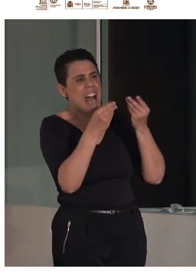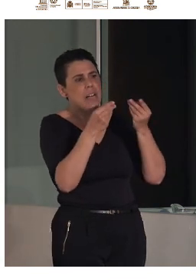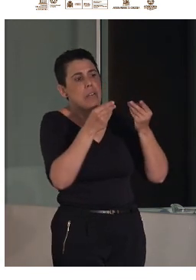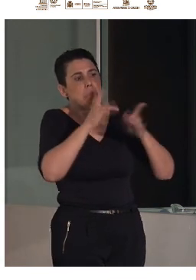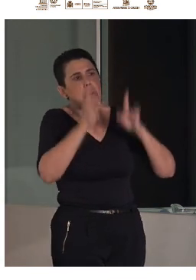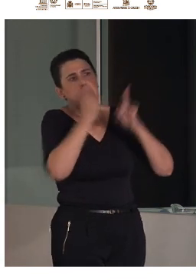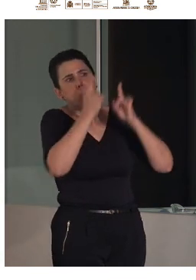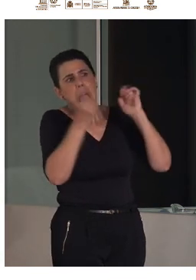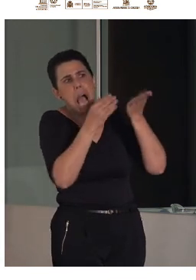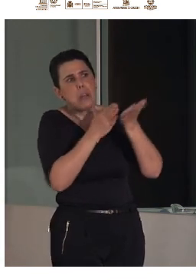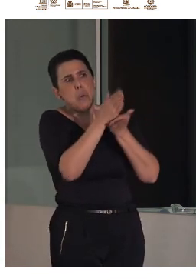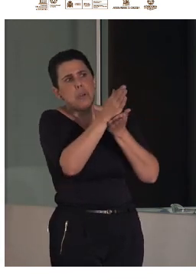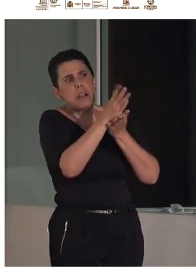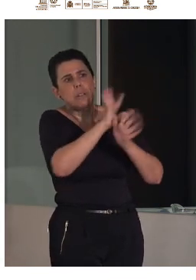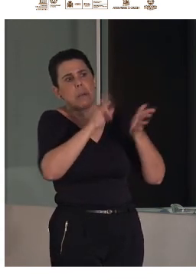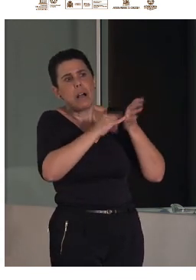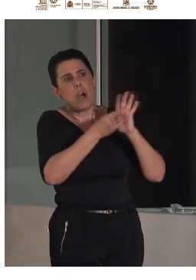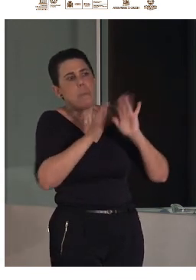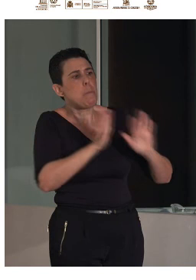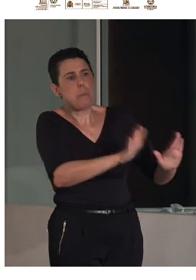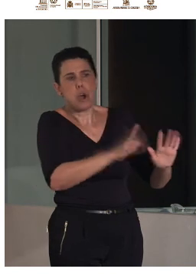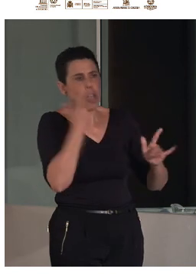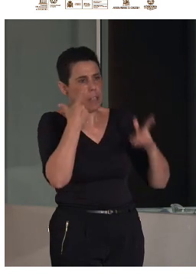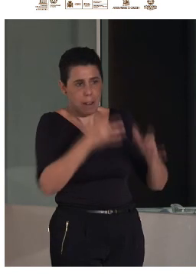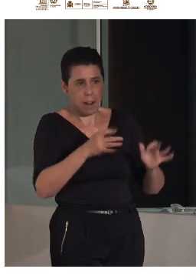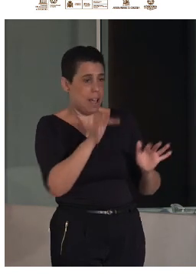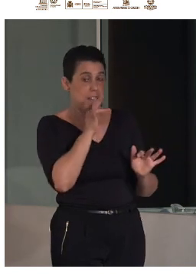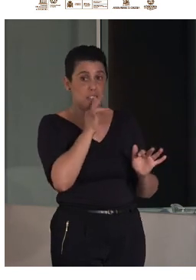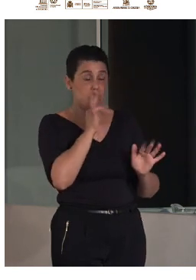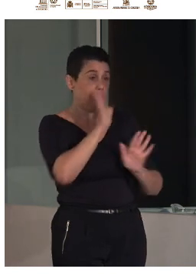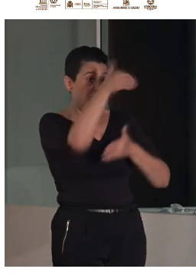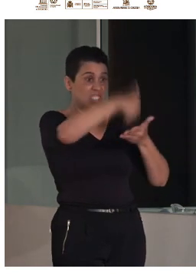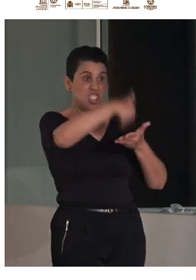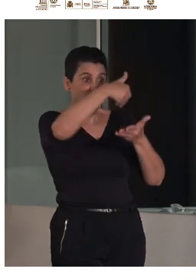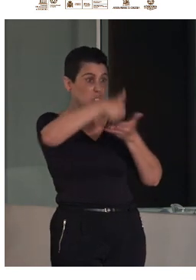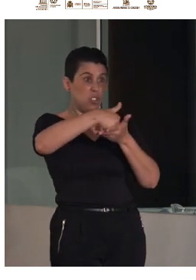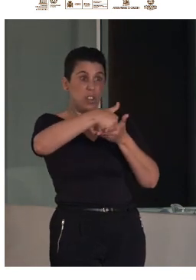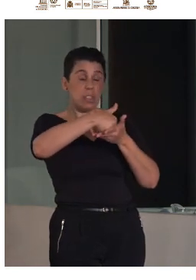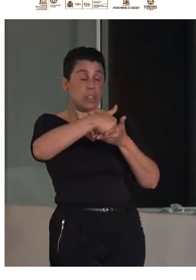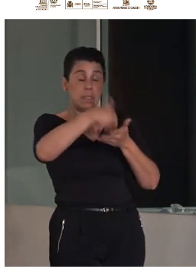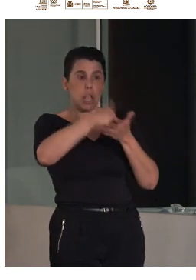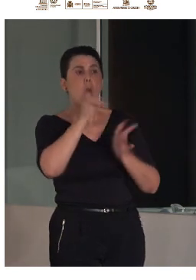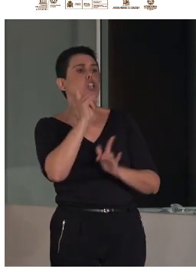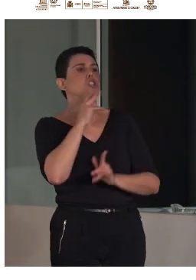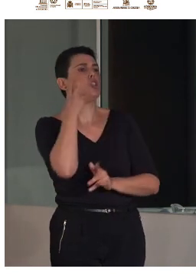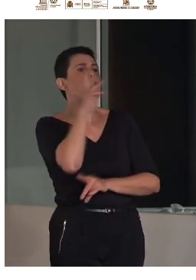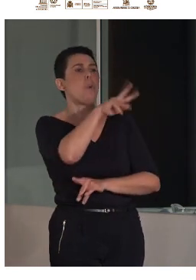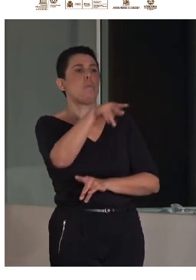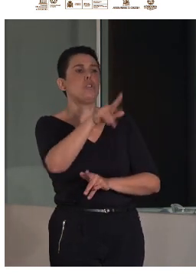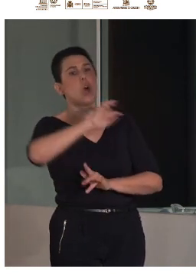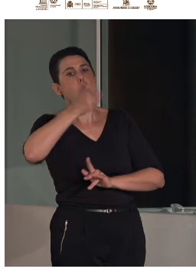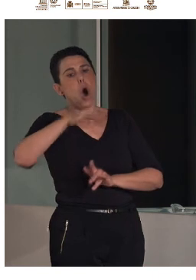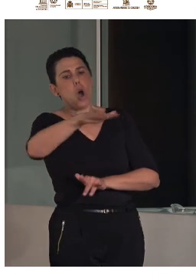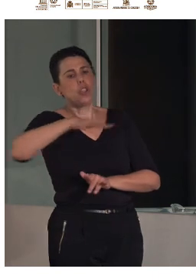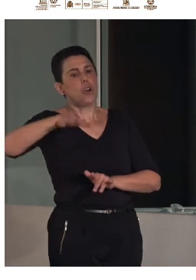final solo se ha quedado en el proyecto pero de momento las solicitudes nos han venido de museos no de otro tipo de espacios centros